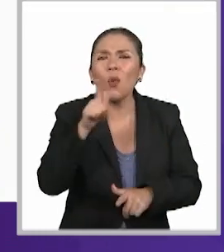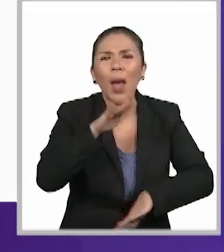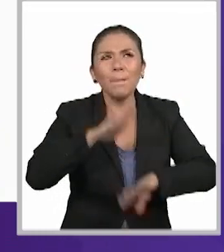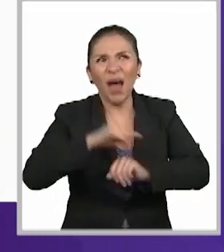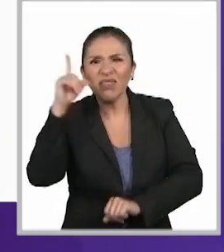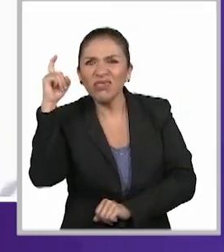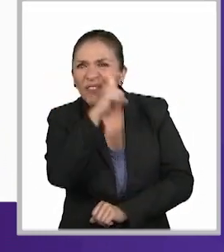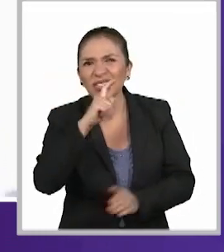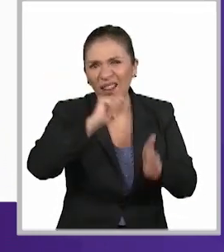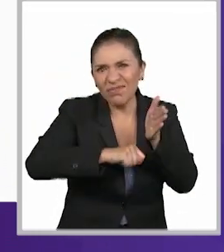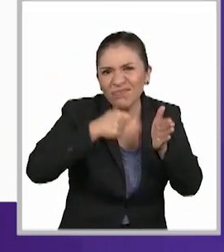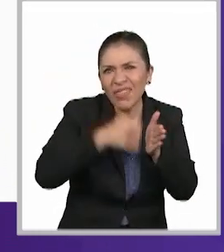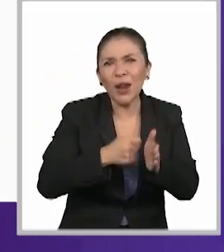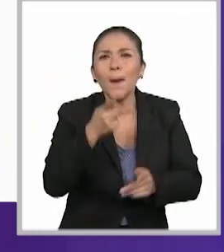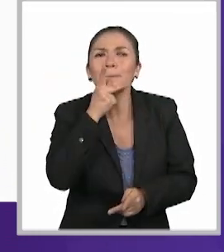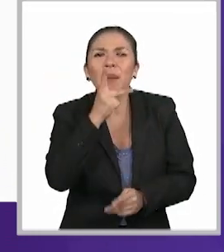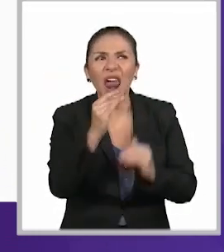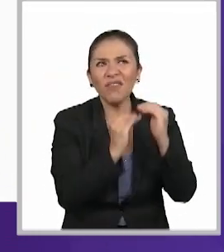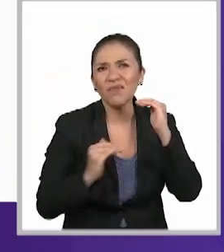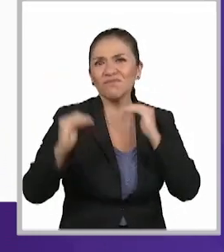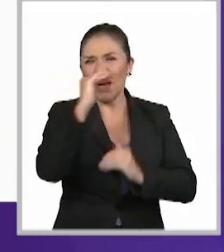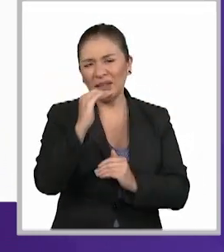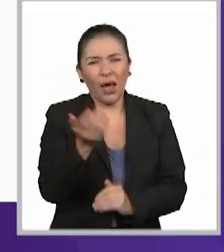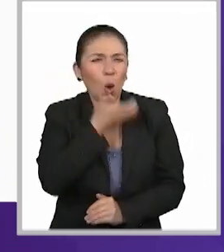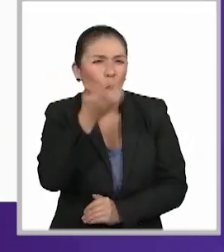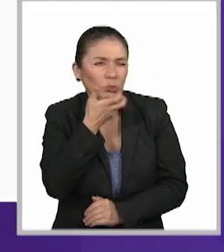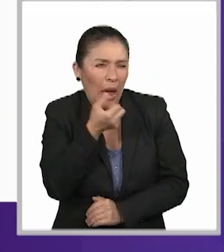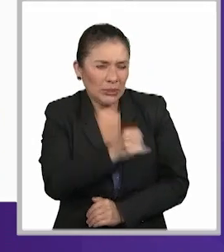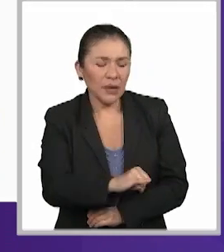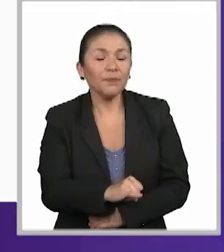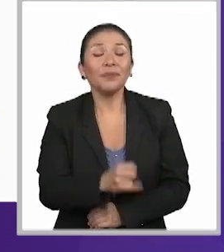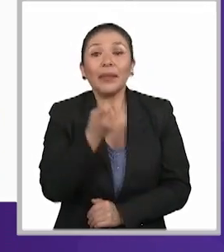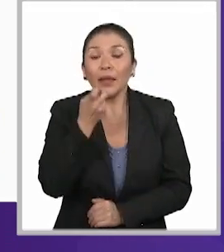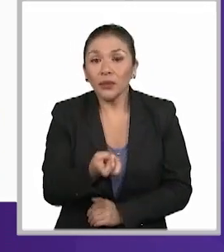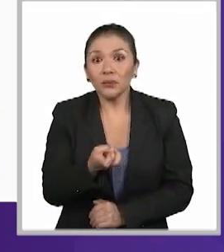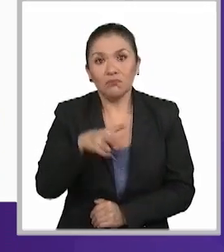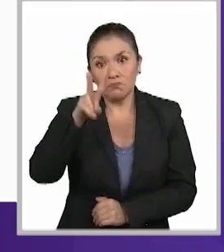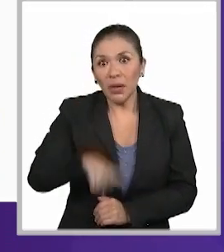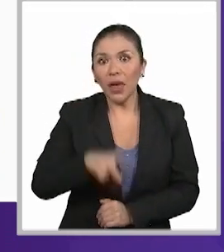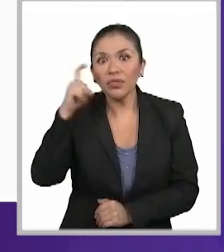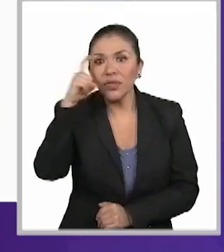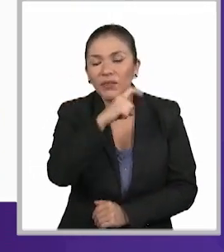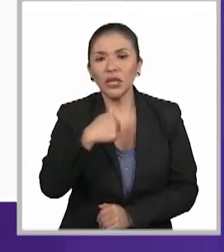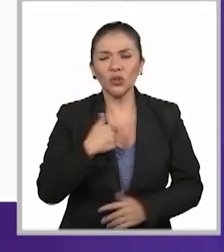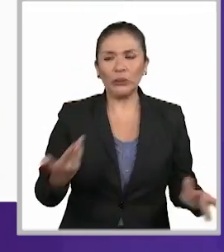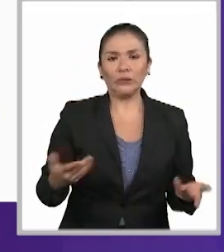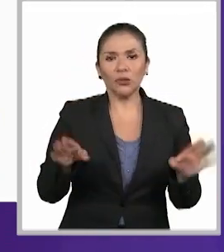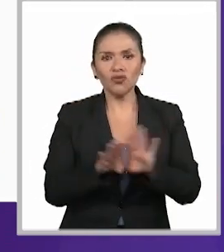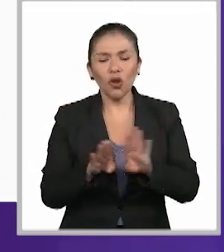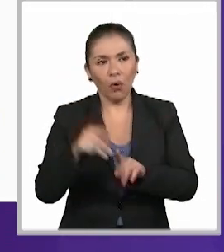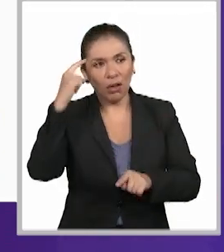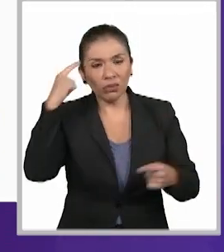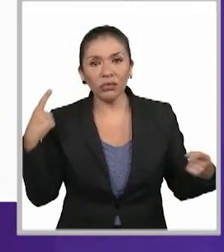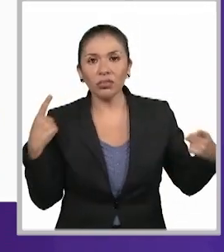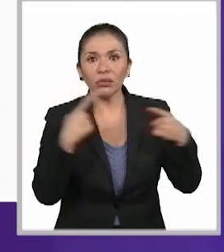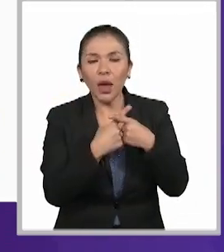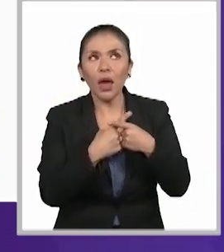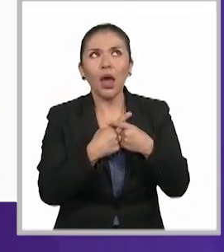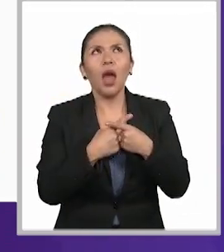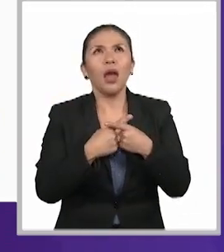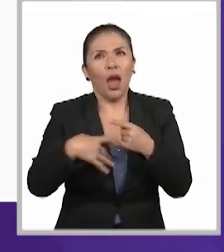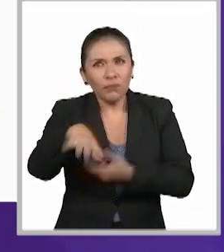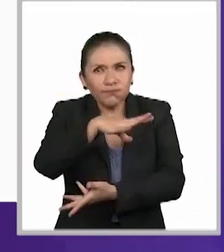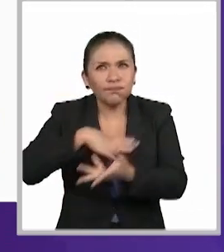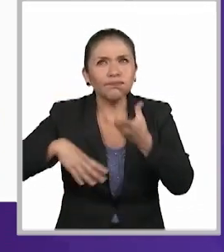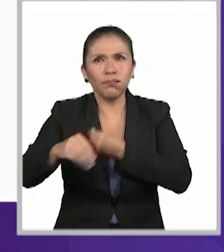complejo, muy técnico, muy elaborado. Y entonces, es la verdad difícil para nosotros a veces tener que